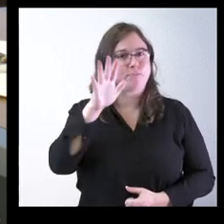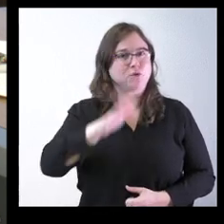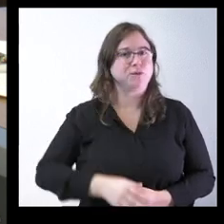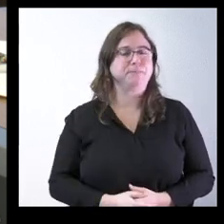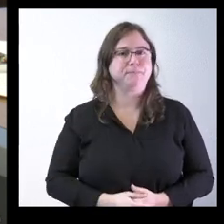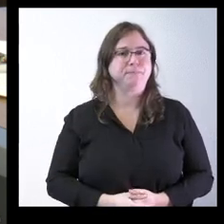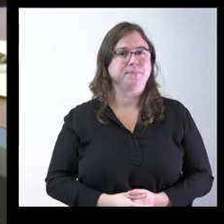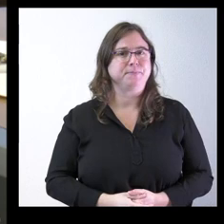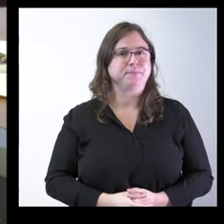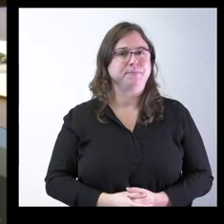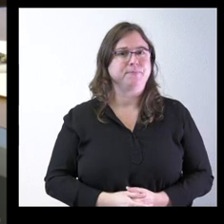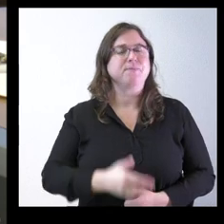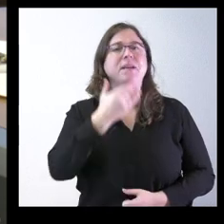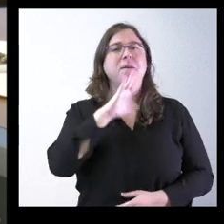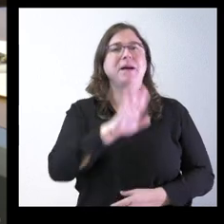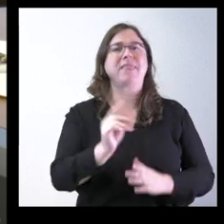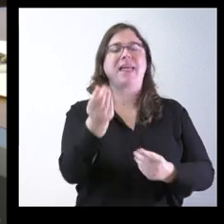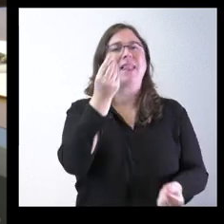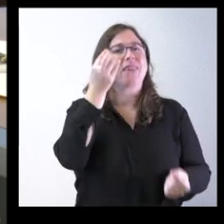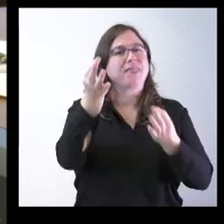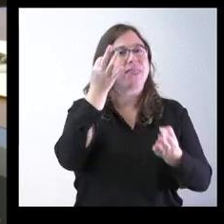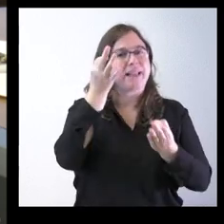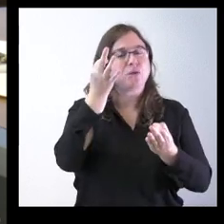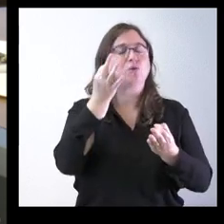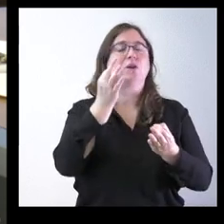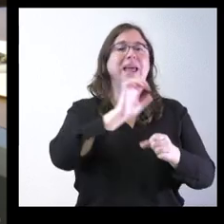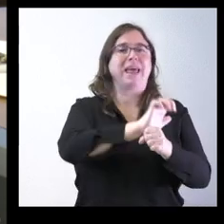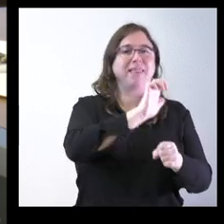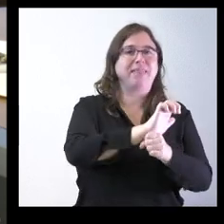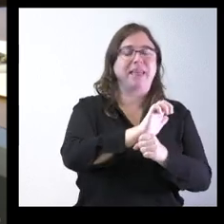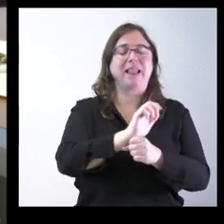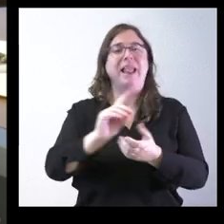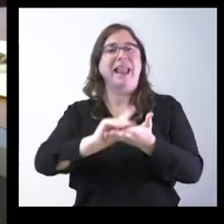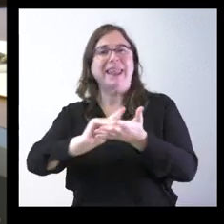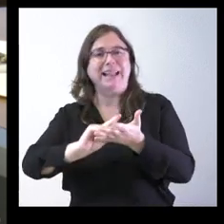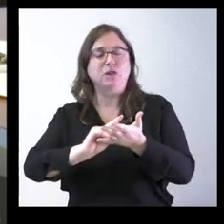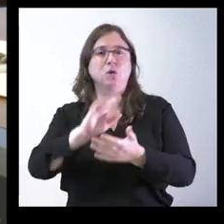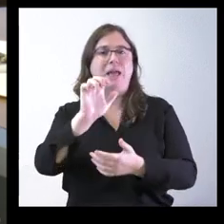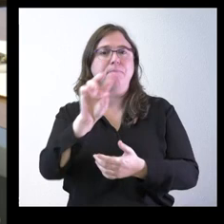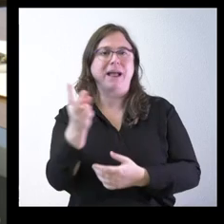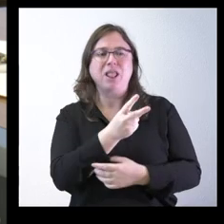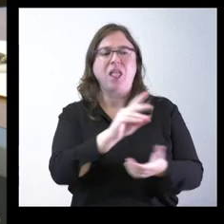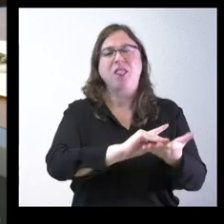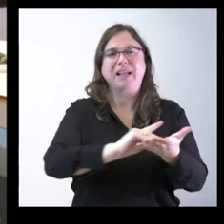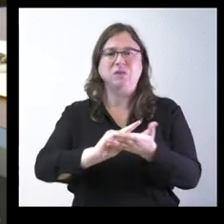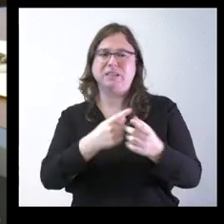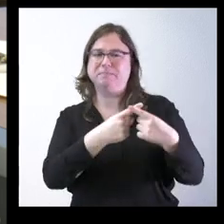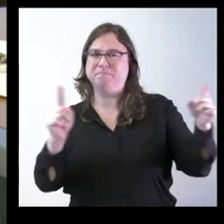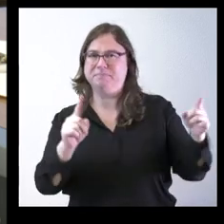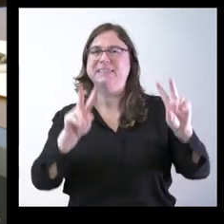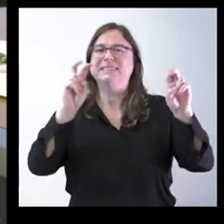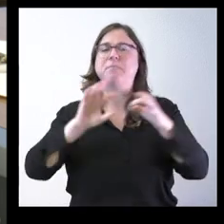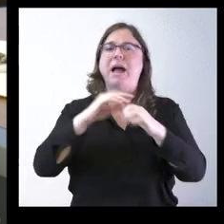que hay alguna diferencia entre los datos del ECIL y los de la EPA o sea que se debe es decir hace poco